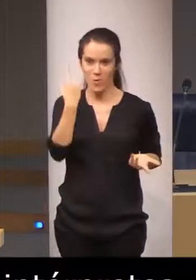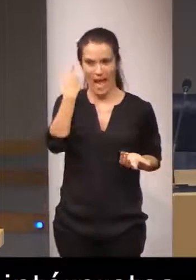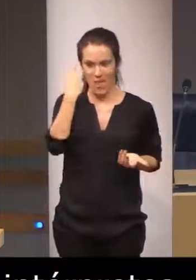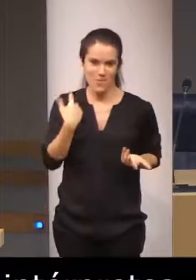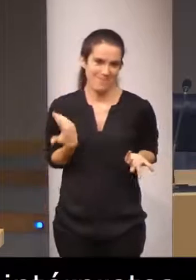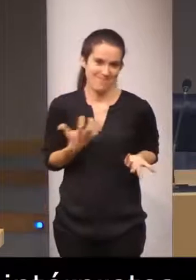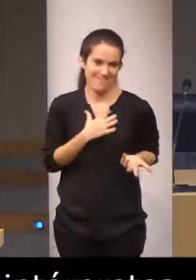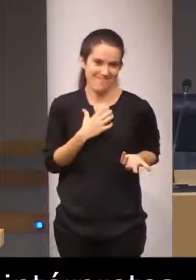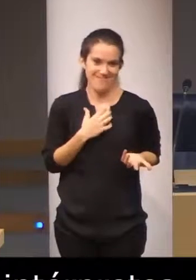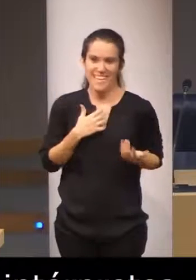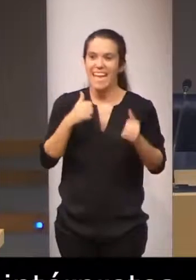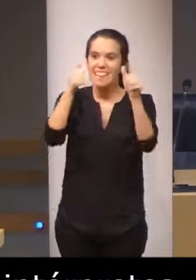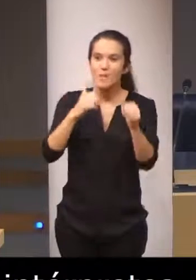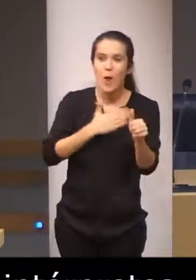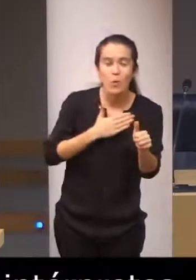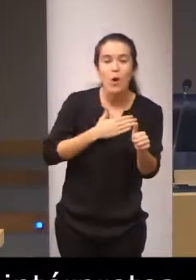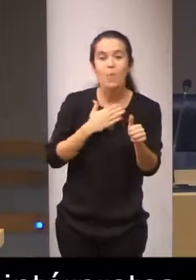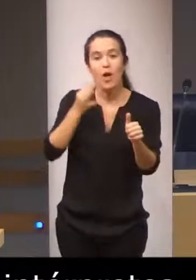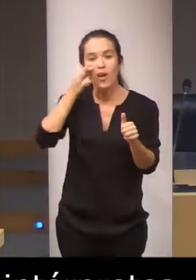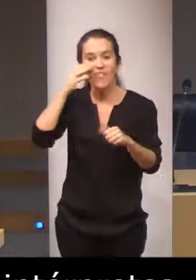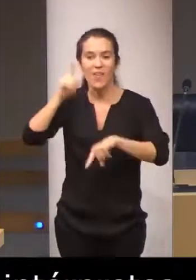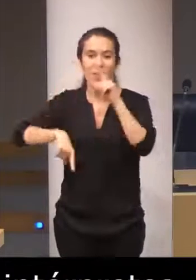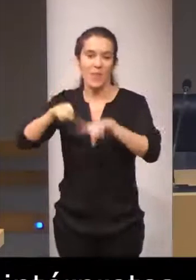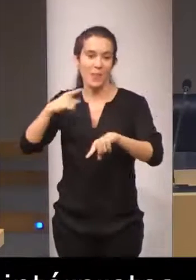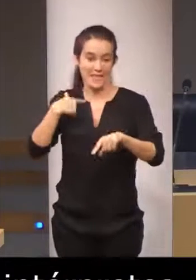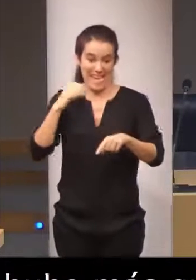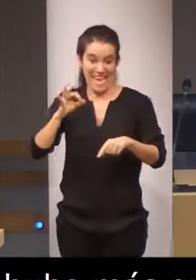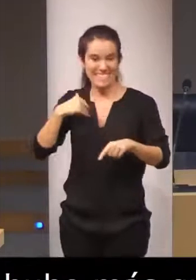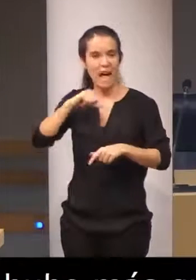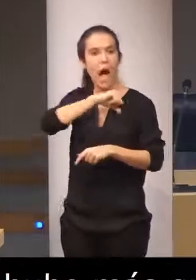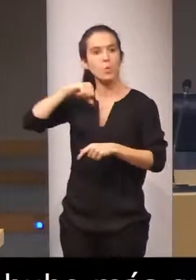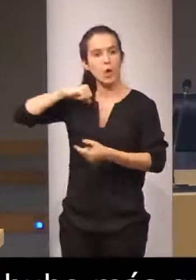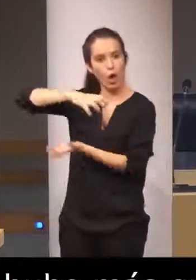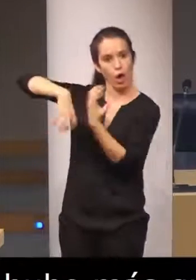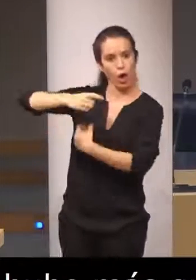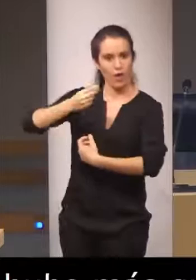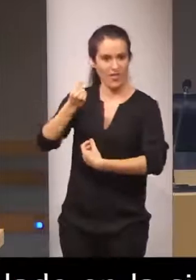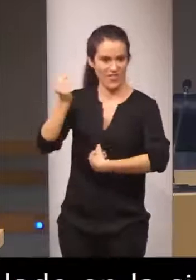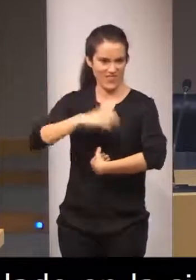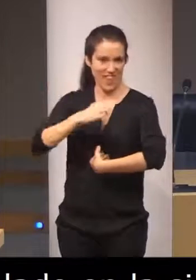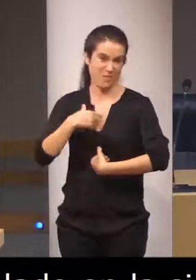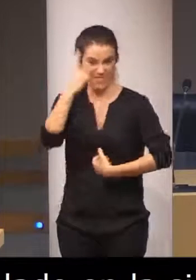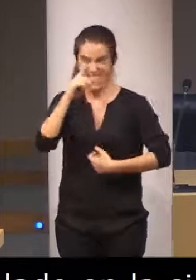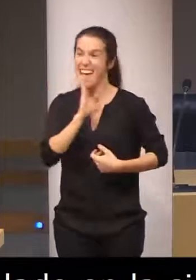funcionando los títulos propios por la regla de la autofinanciación volvemos a la historia del coste cero pues no hay manera.